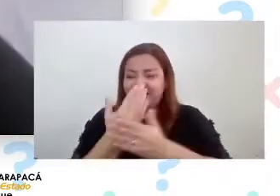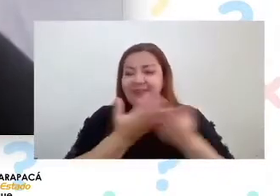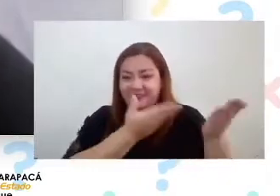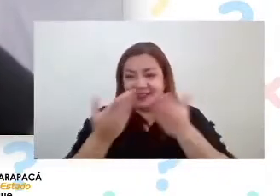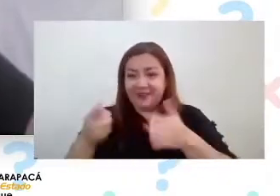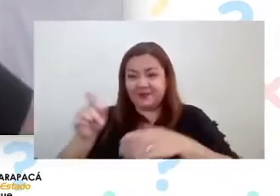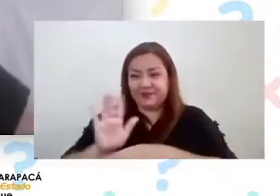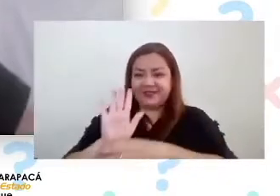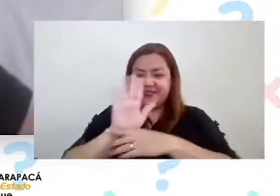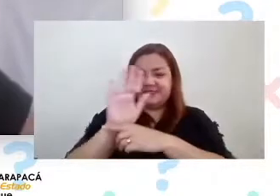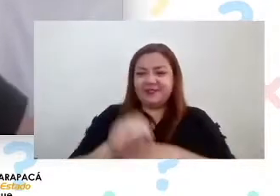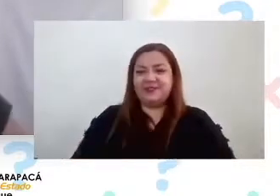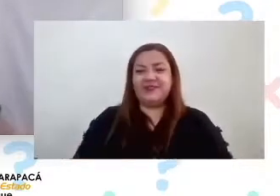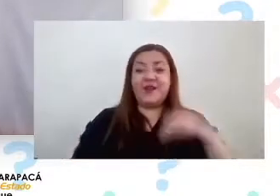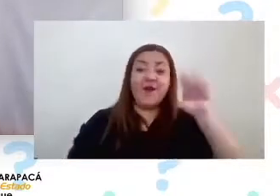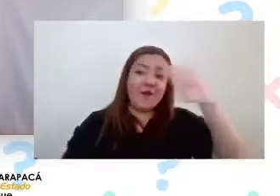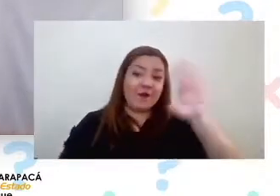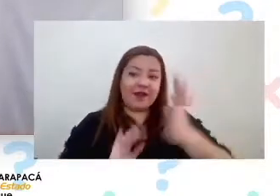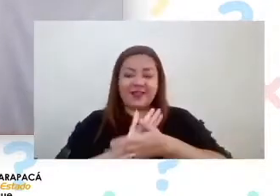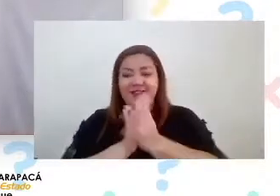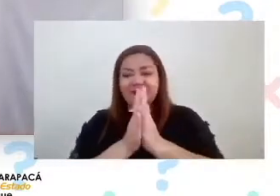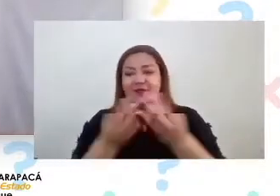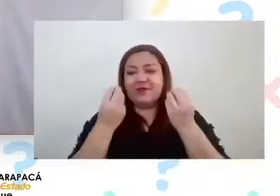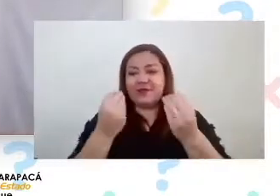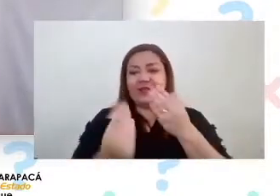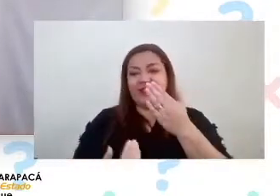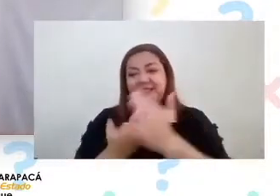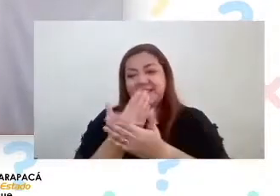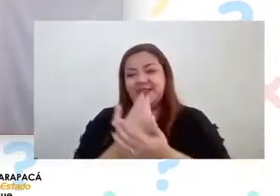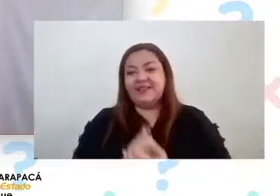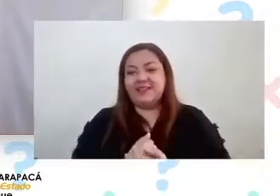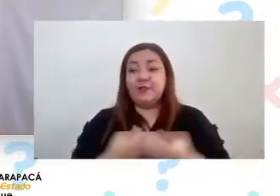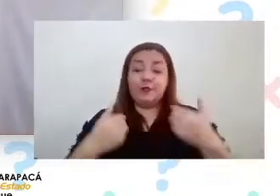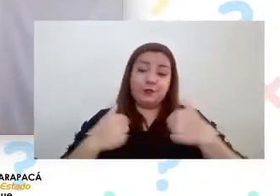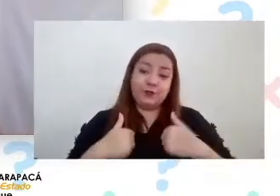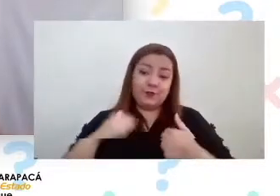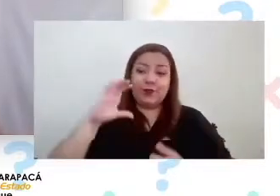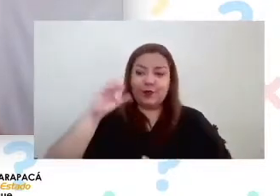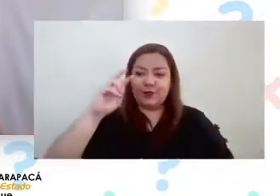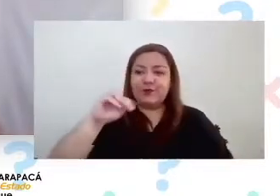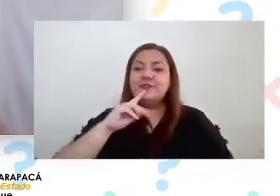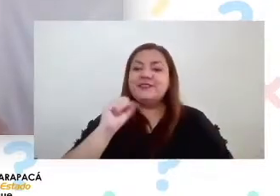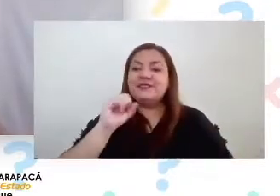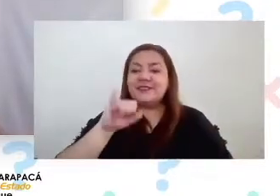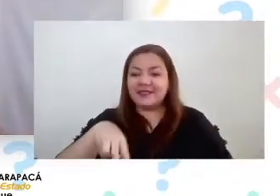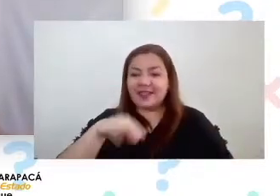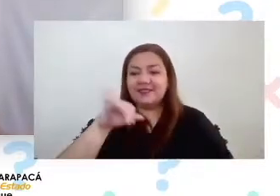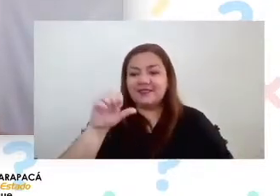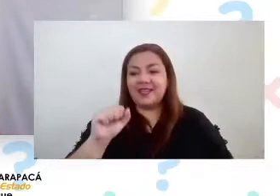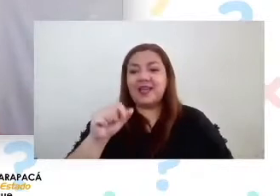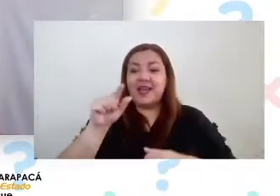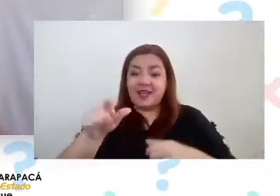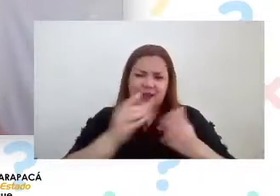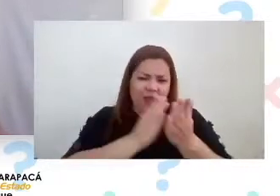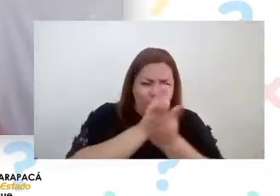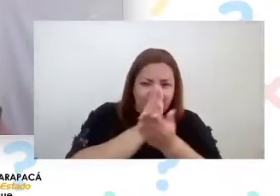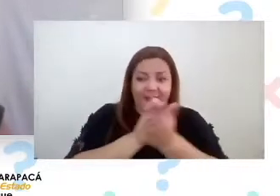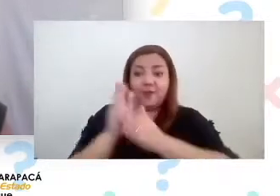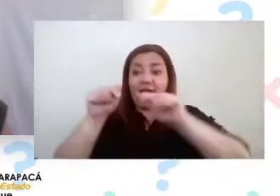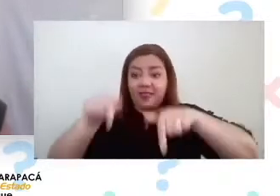todos, muy buenos días. Bueno, yo soy Constanza Vargas, la coordinadora de esta estación de investigación.